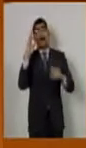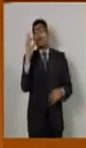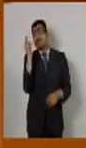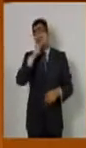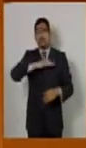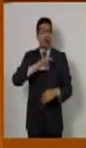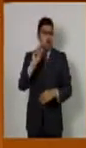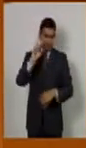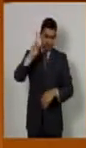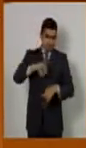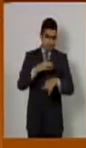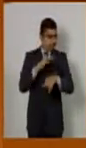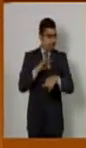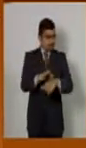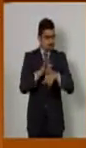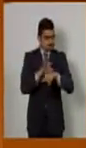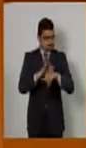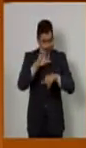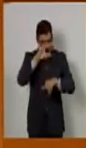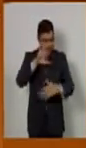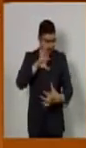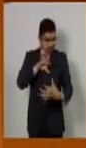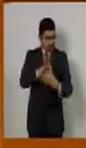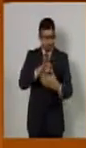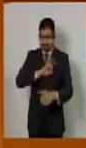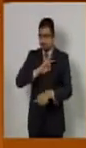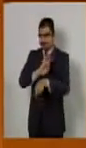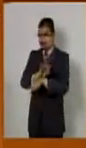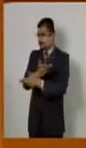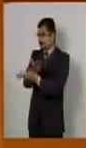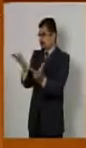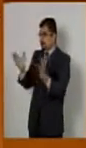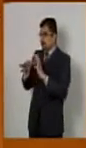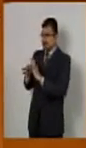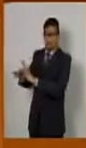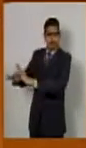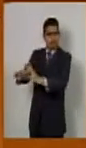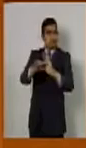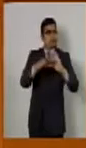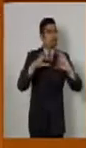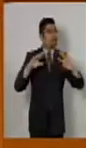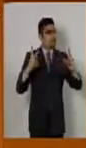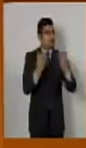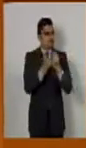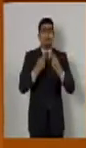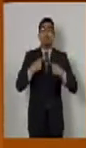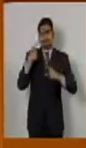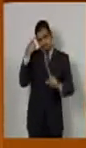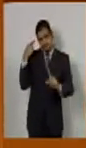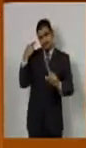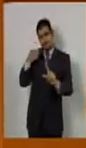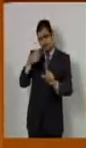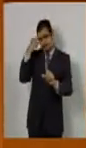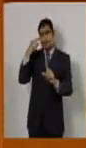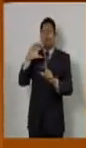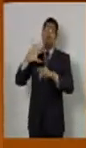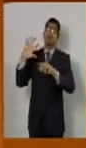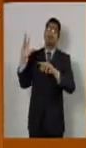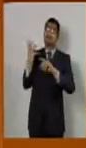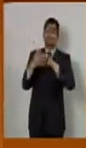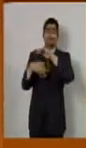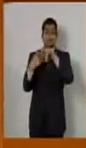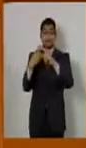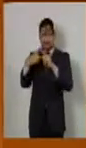científica que nos debe sumar a todos los actores en la participación por un medio ambiente